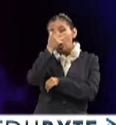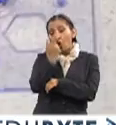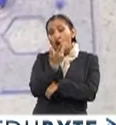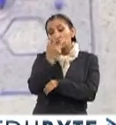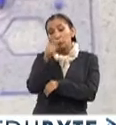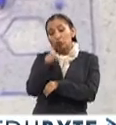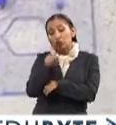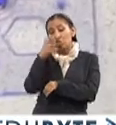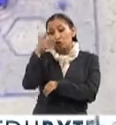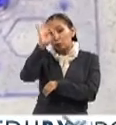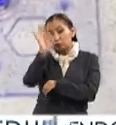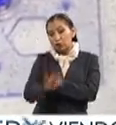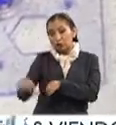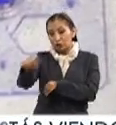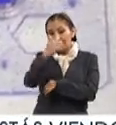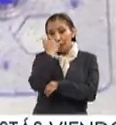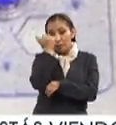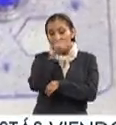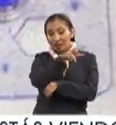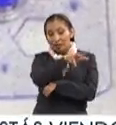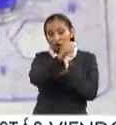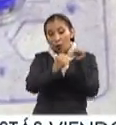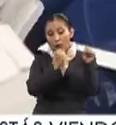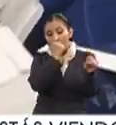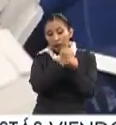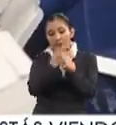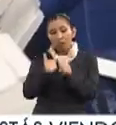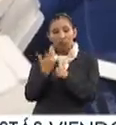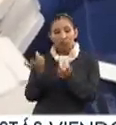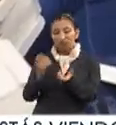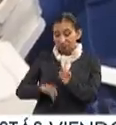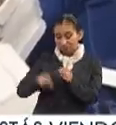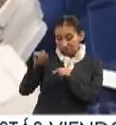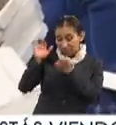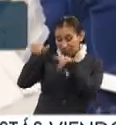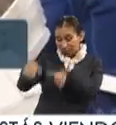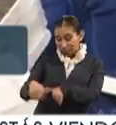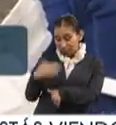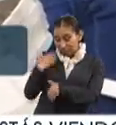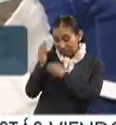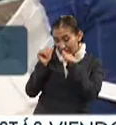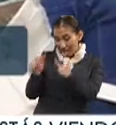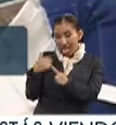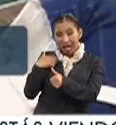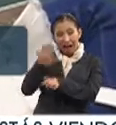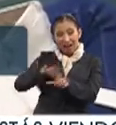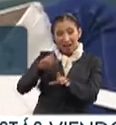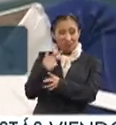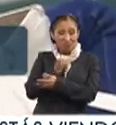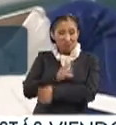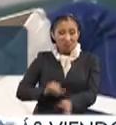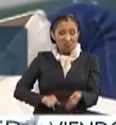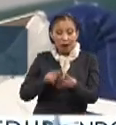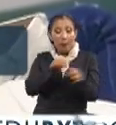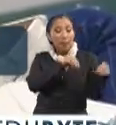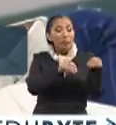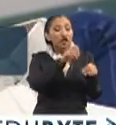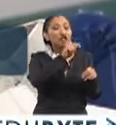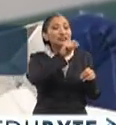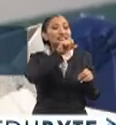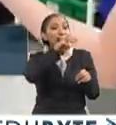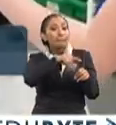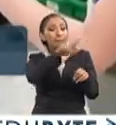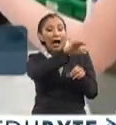.22% de los estudiantes de 18 años no están interesados en dedicarse a estas áreas. Movimiento STEM